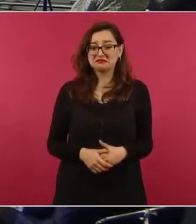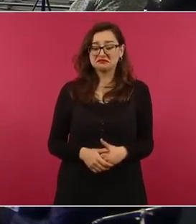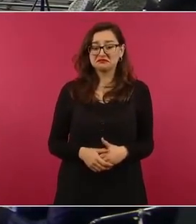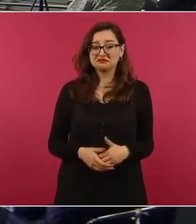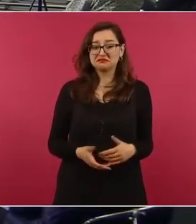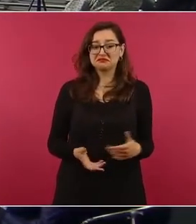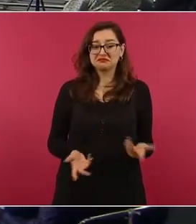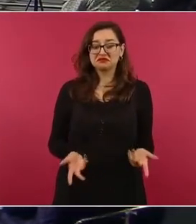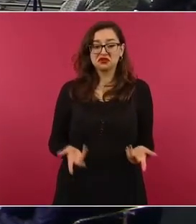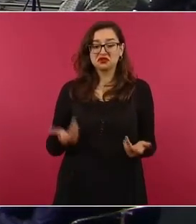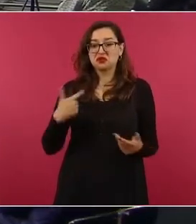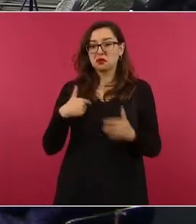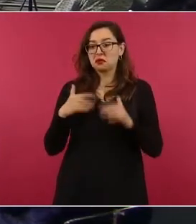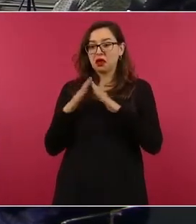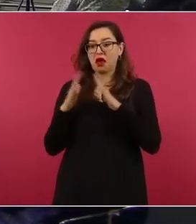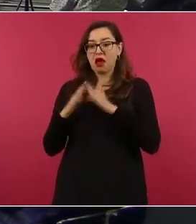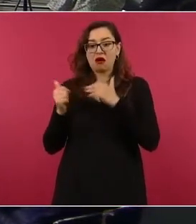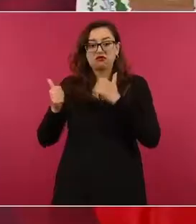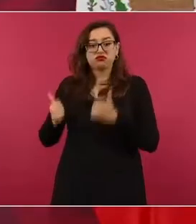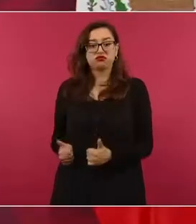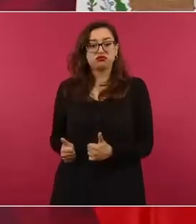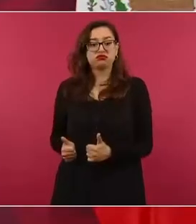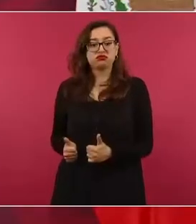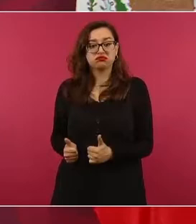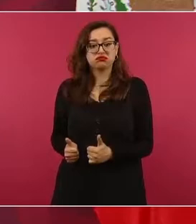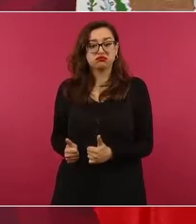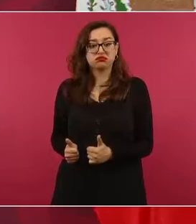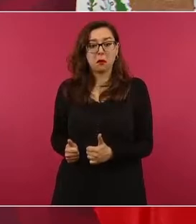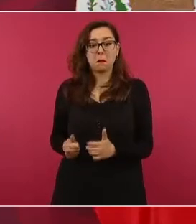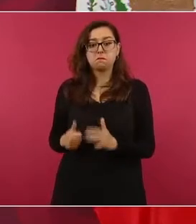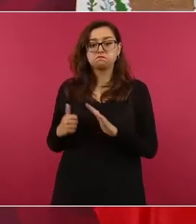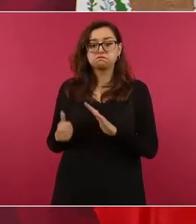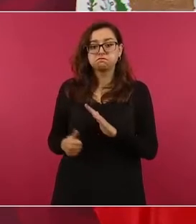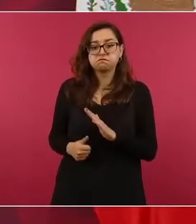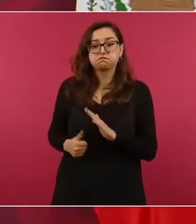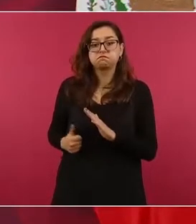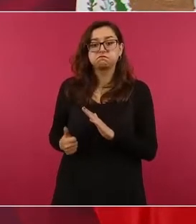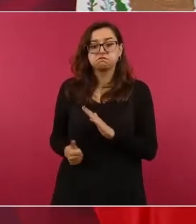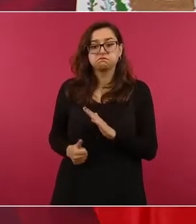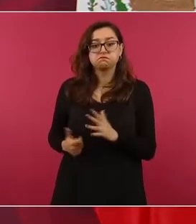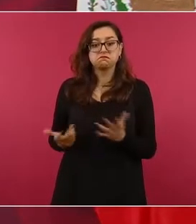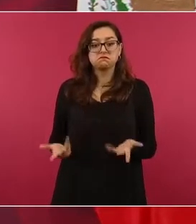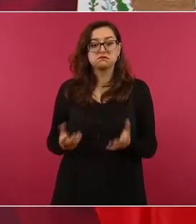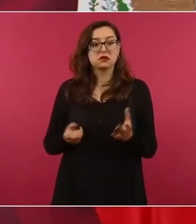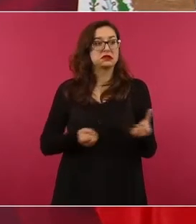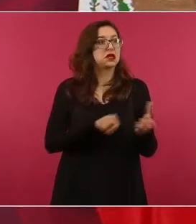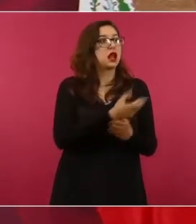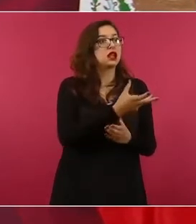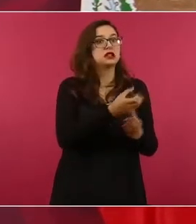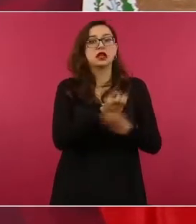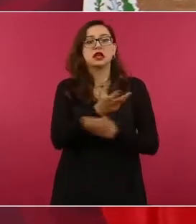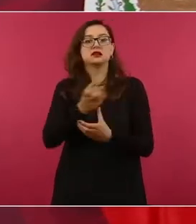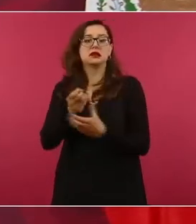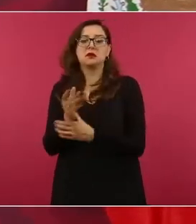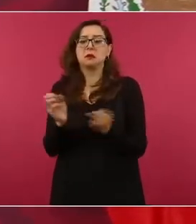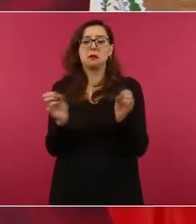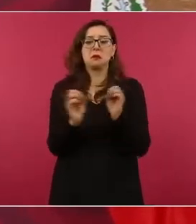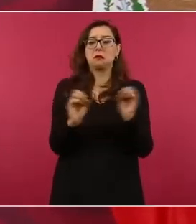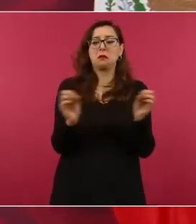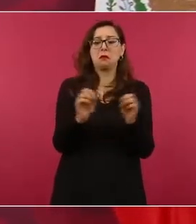a salir, no voy a estar en actos públicos y